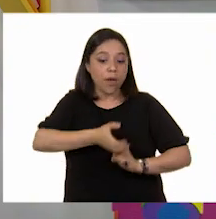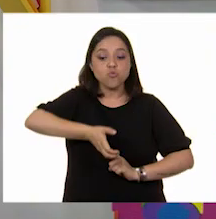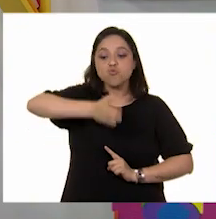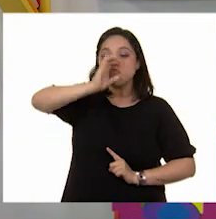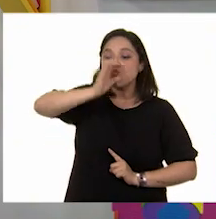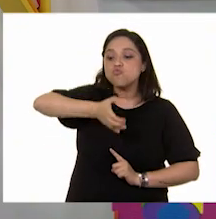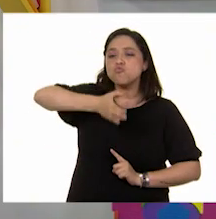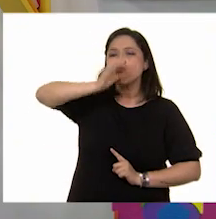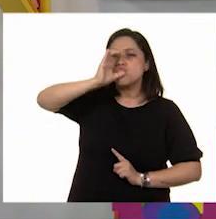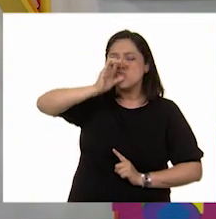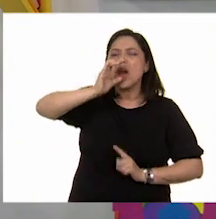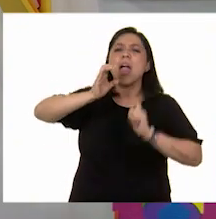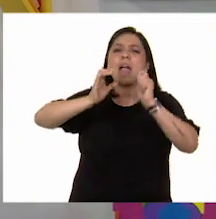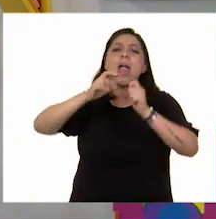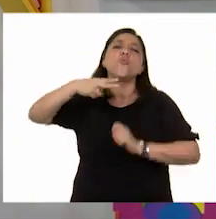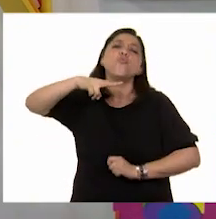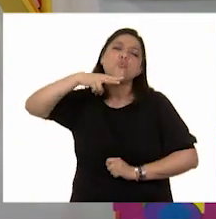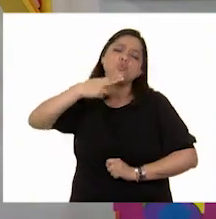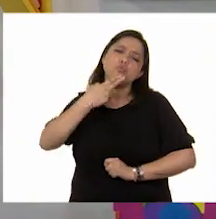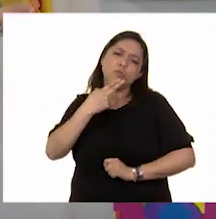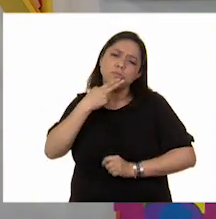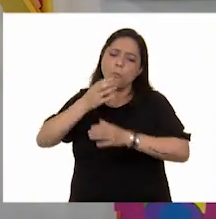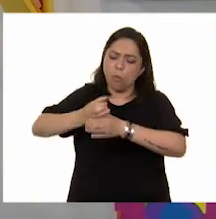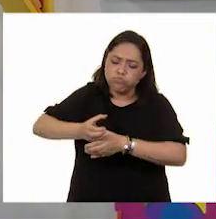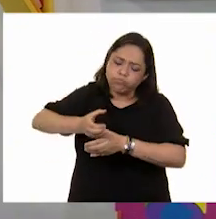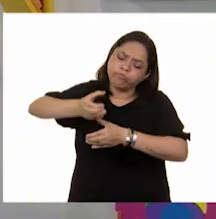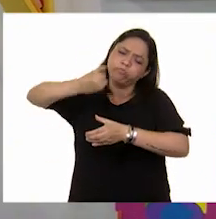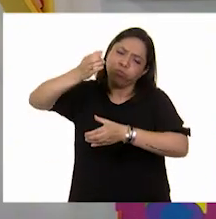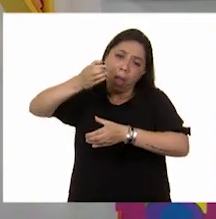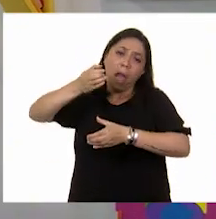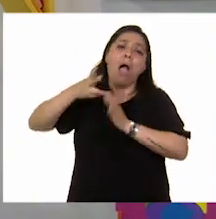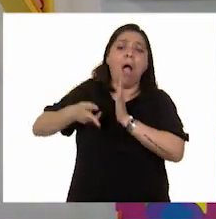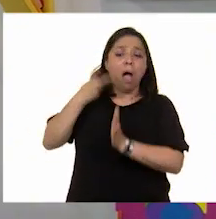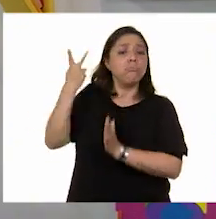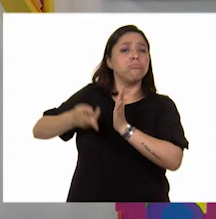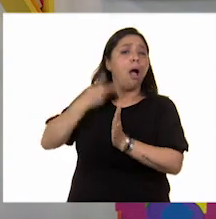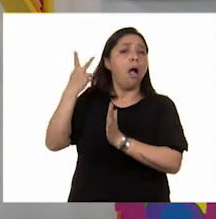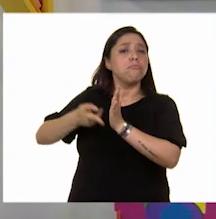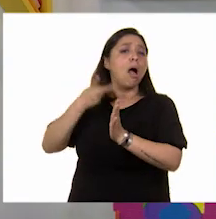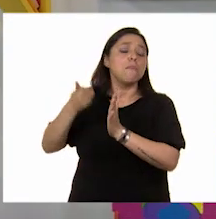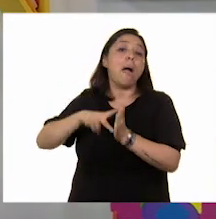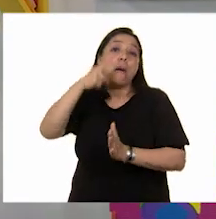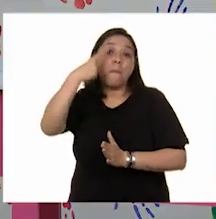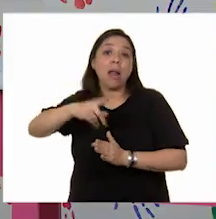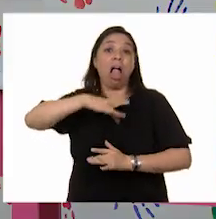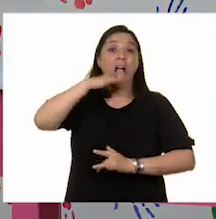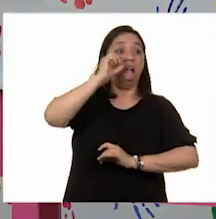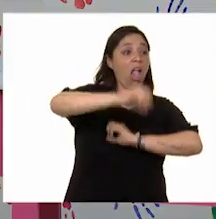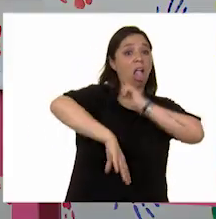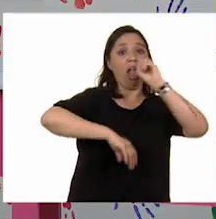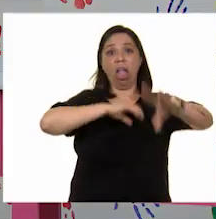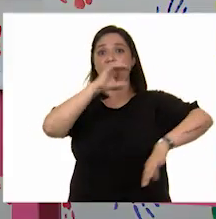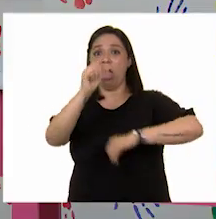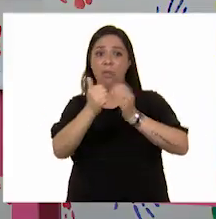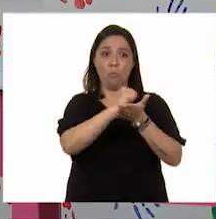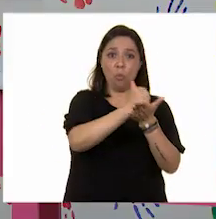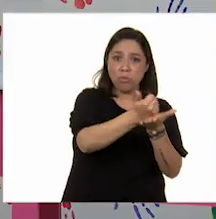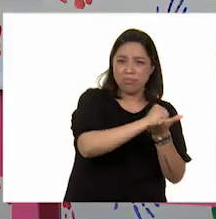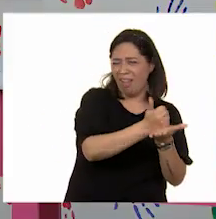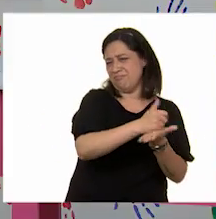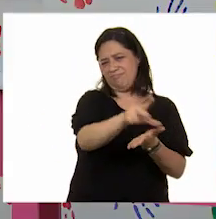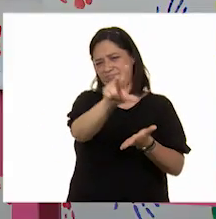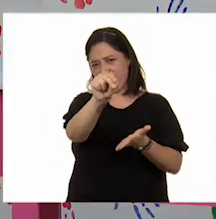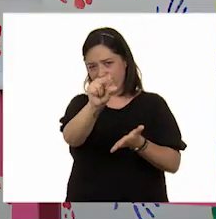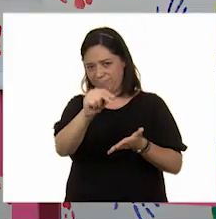la llevemos en contenedores que se pueden usar muchas veces para no generar basura. Así es, Erick. Y